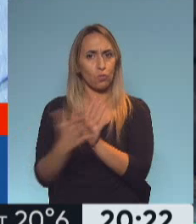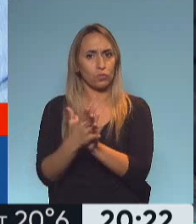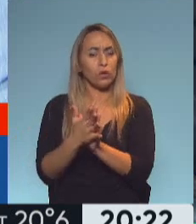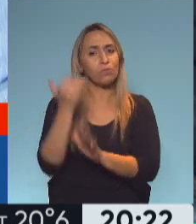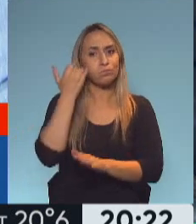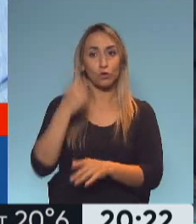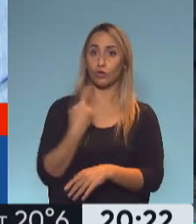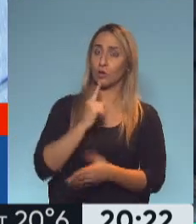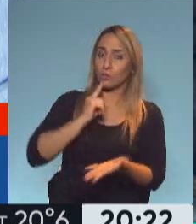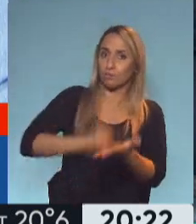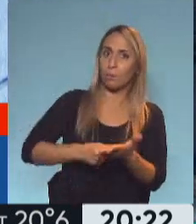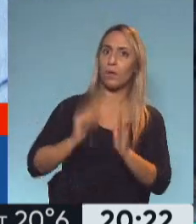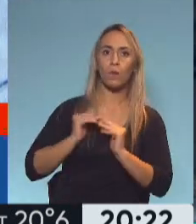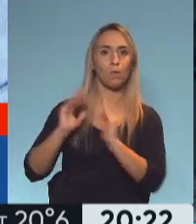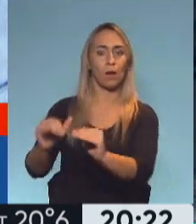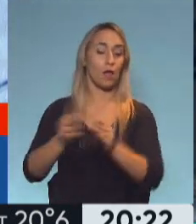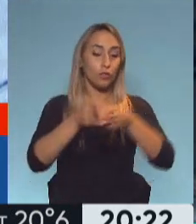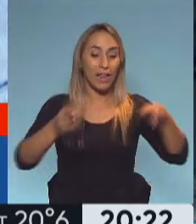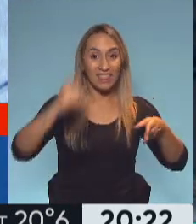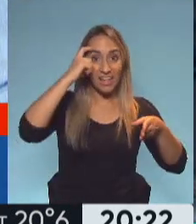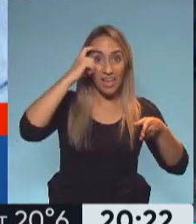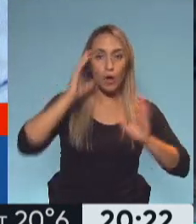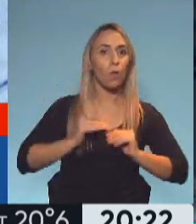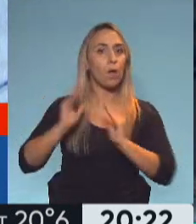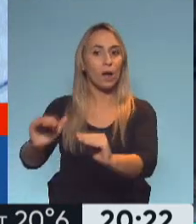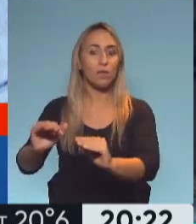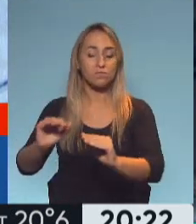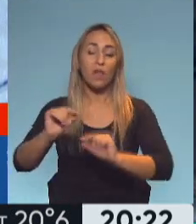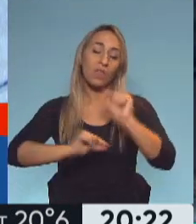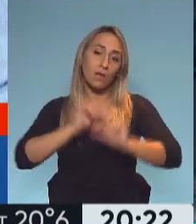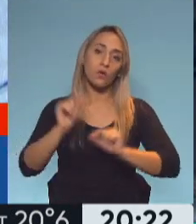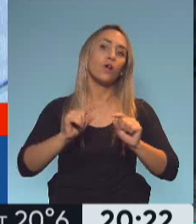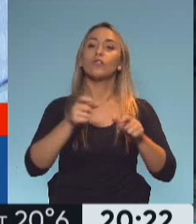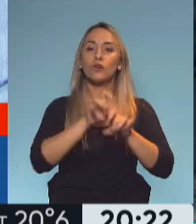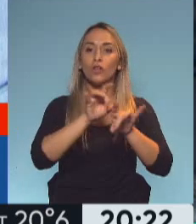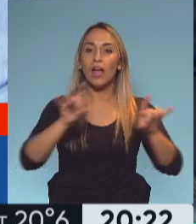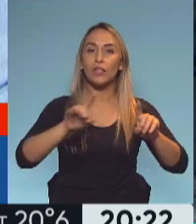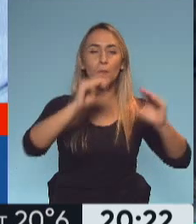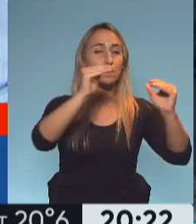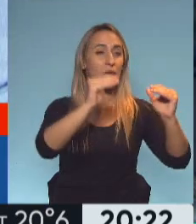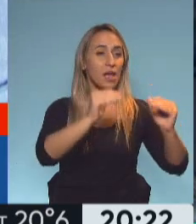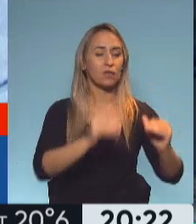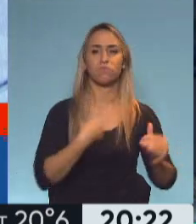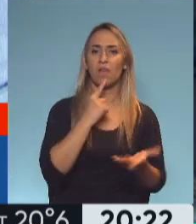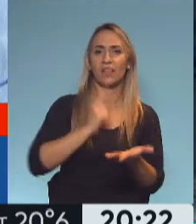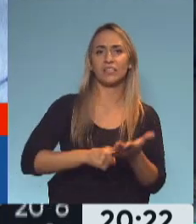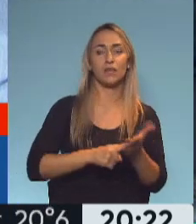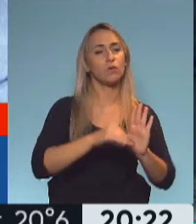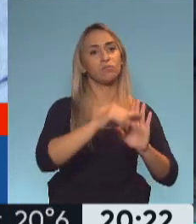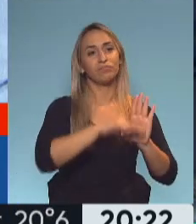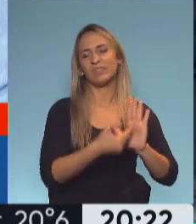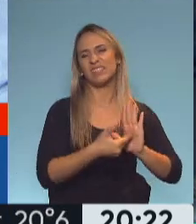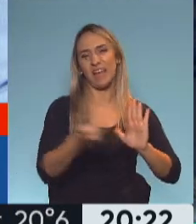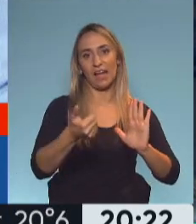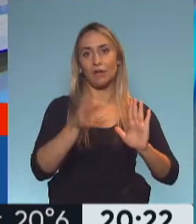esa misma restricción durante enero y cuando empezaron a caer los casos, decidimos levantar esa restricción. Y bueno, ahora la